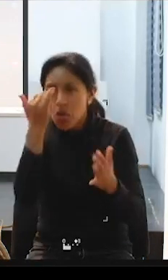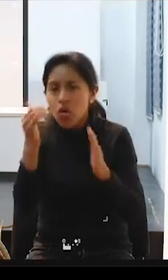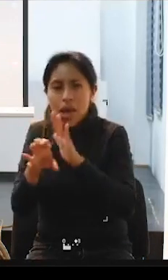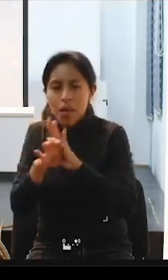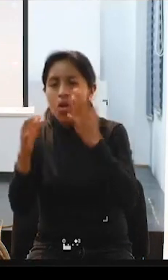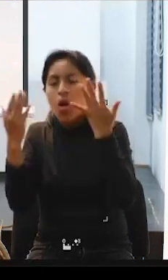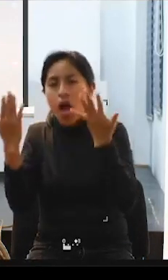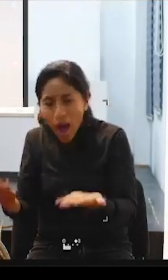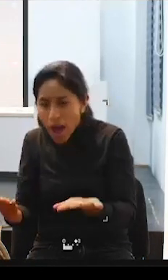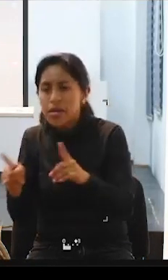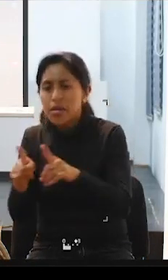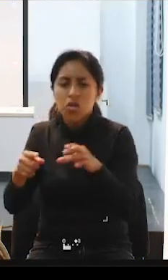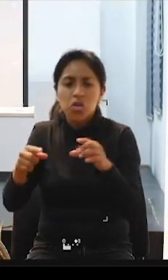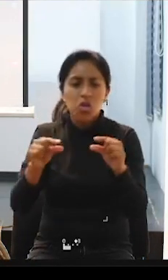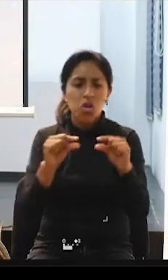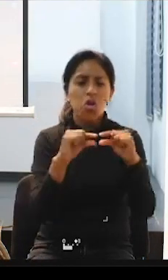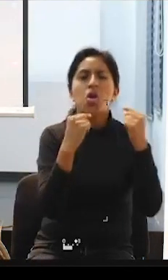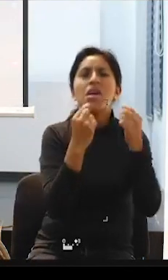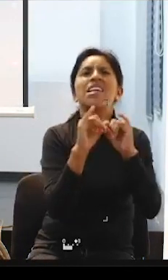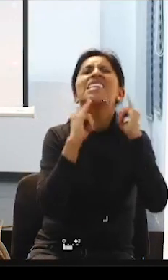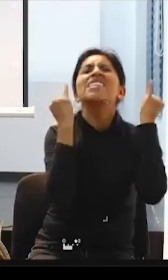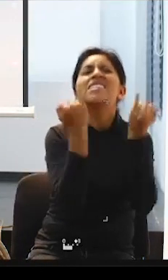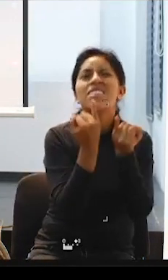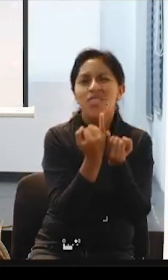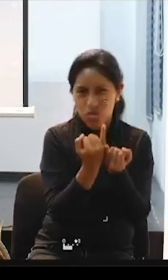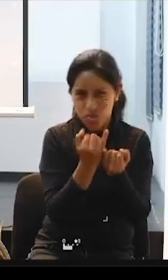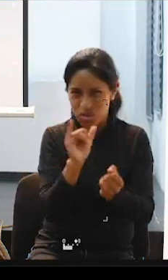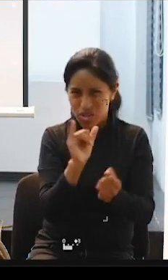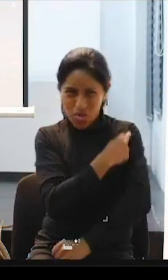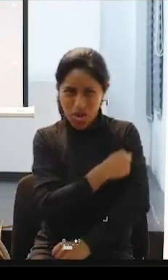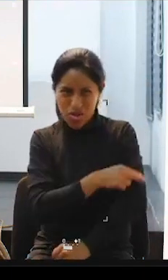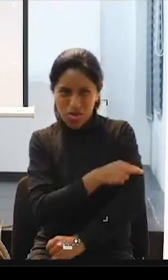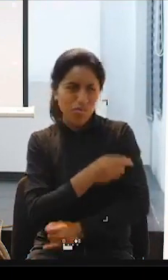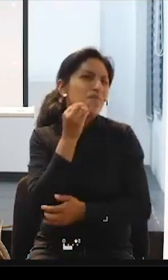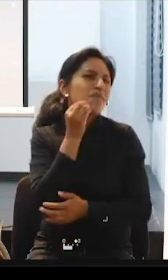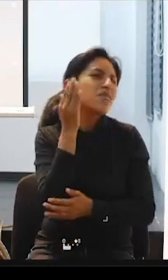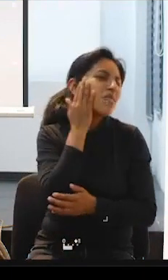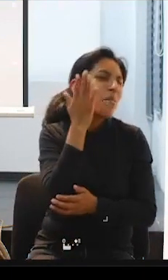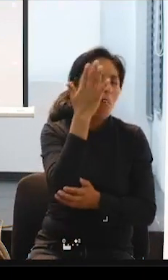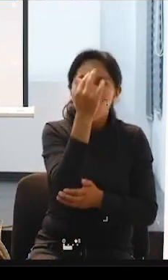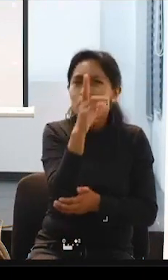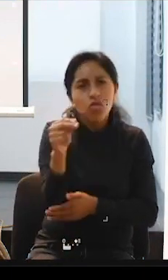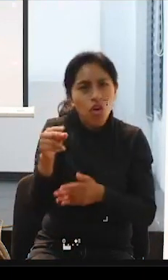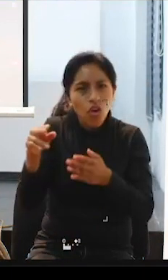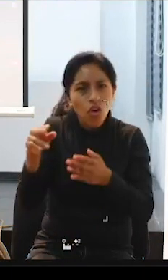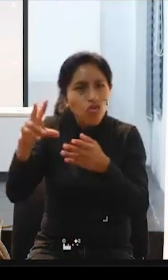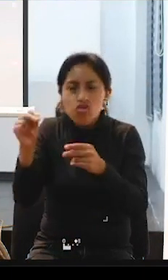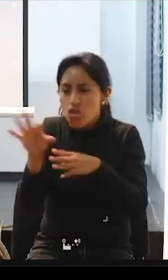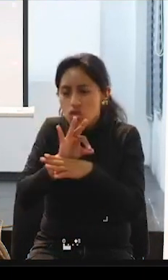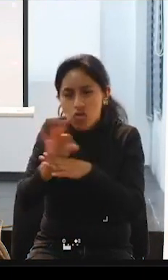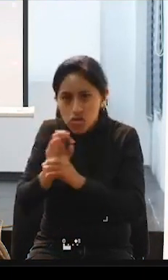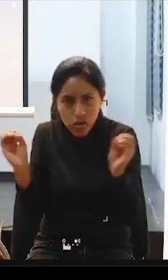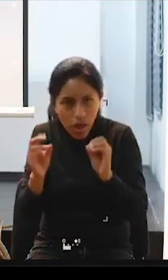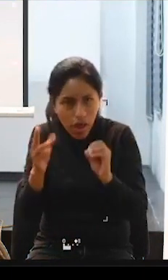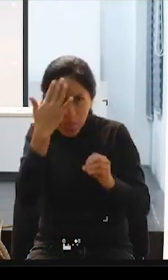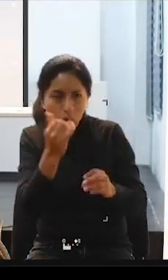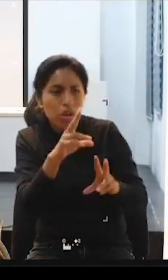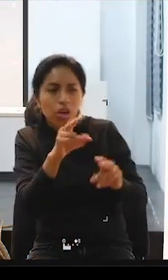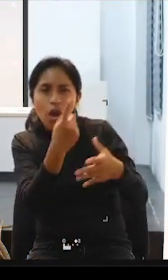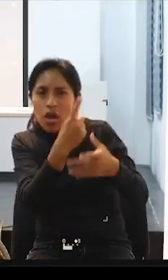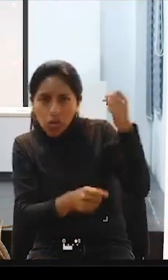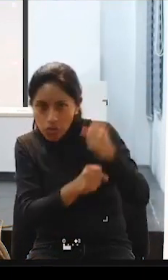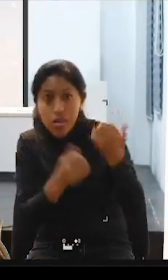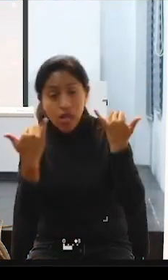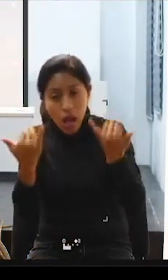hay vetos porque realmente no se ha confiado en nosotros, y ahora ya se puede confiar, porque hemos demostrado